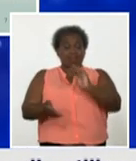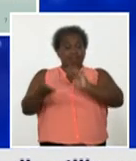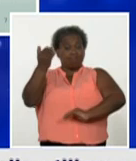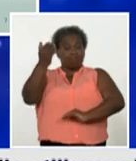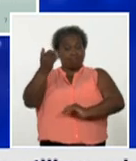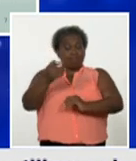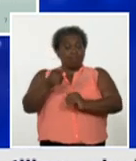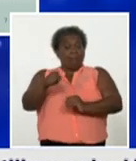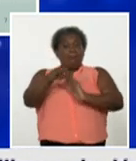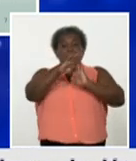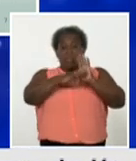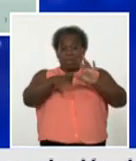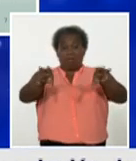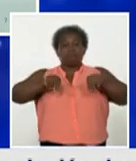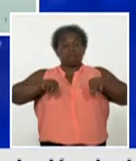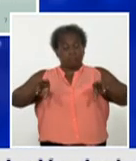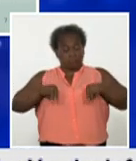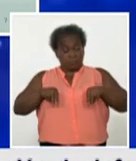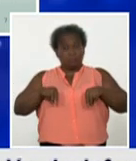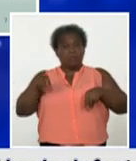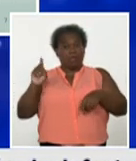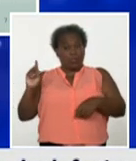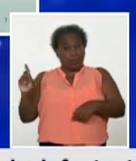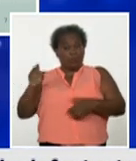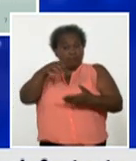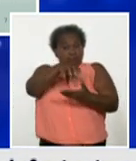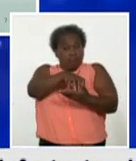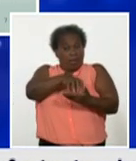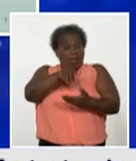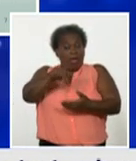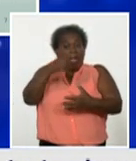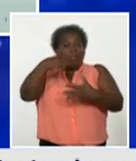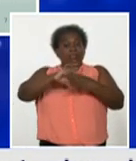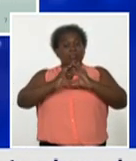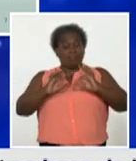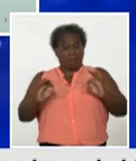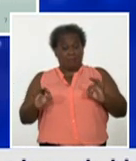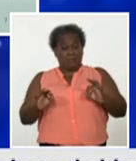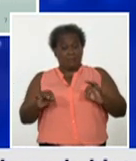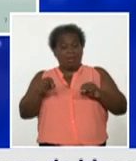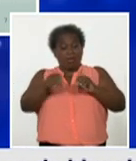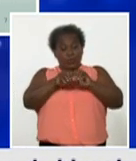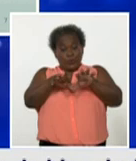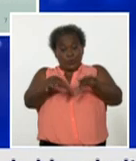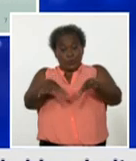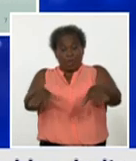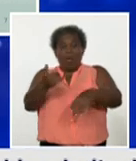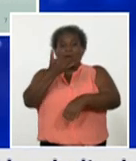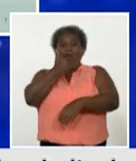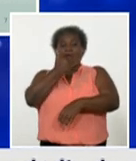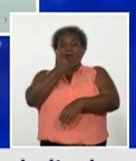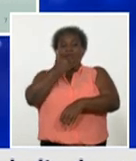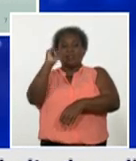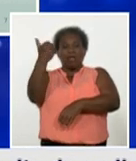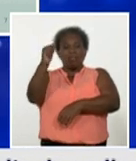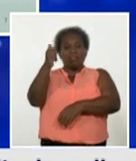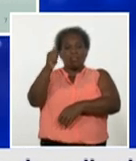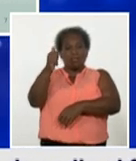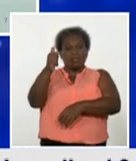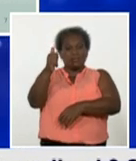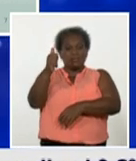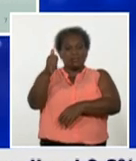las medidas que se están adoptando allí o que ya se adoptaron además con una dispersión que afecta a diez de sus once